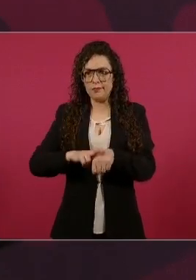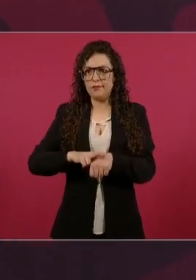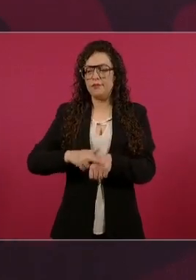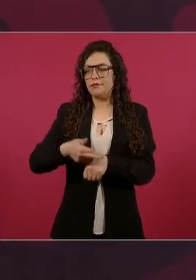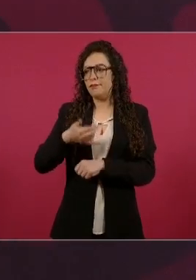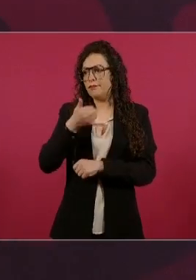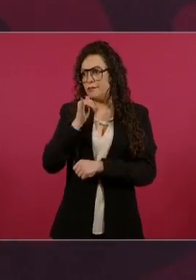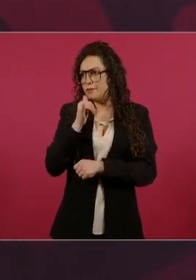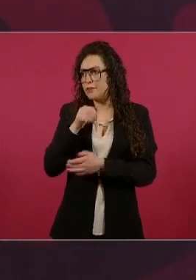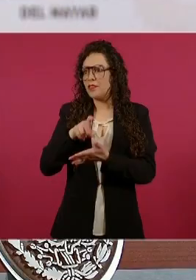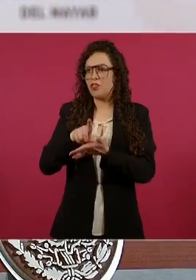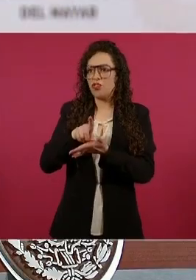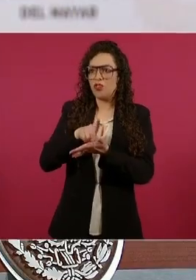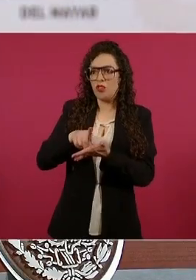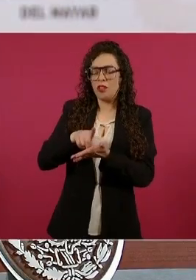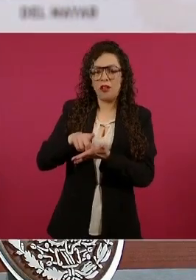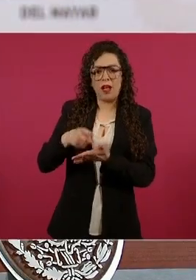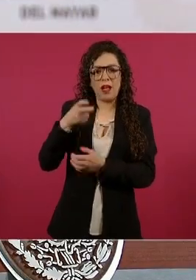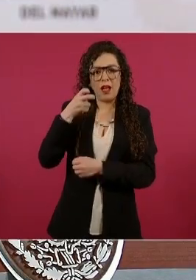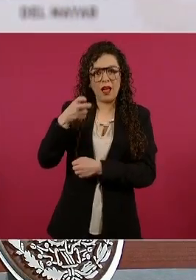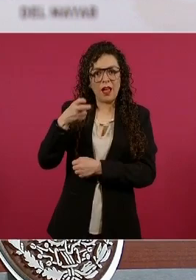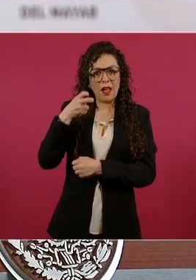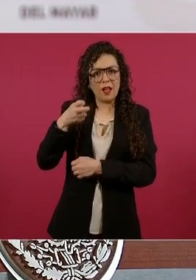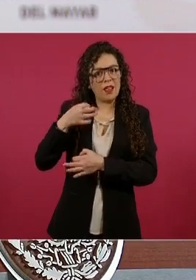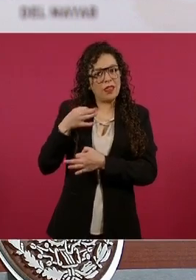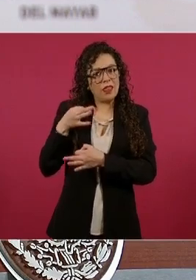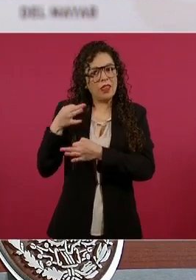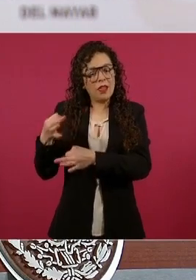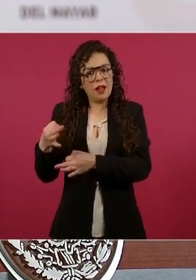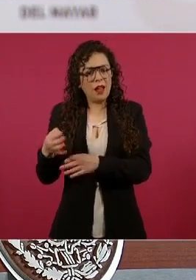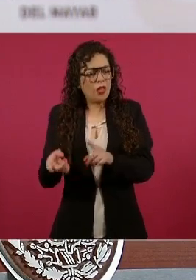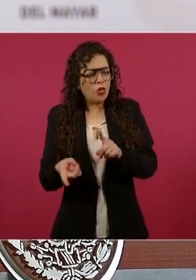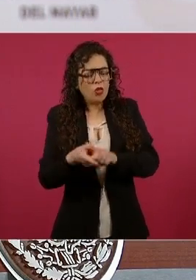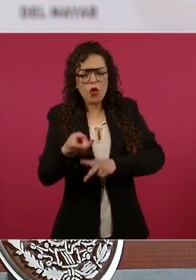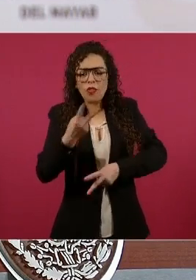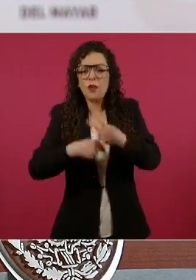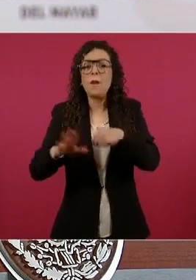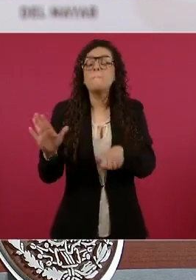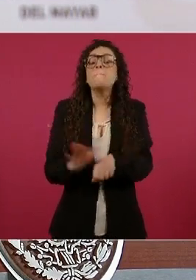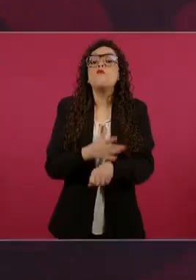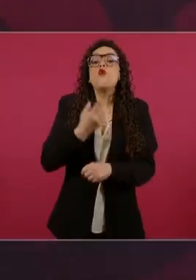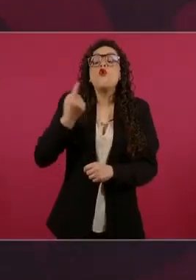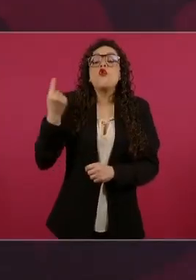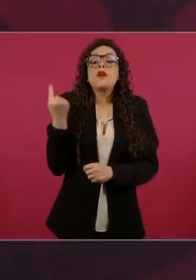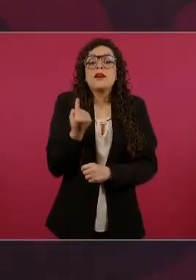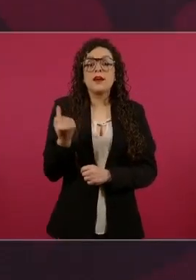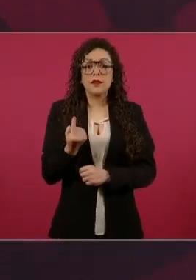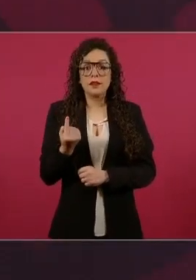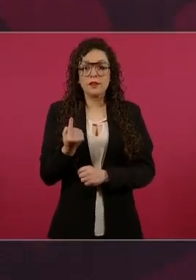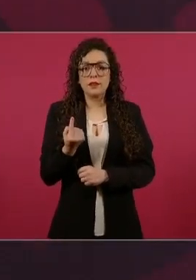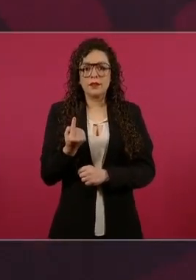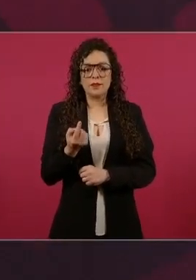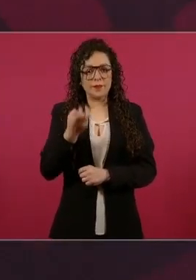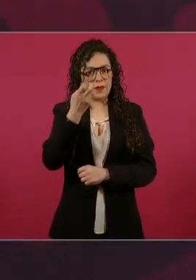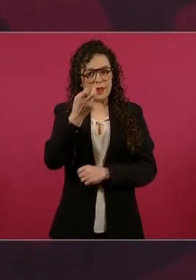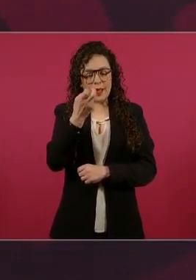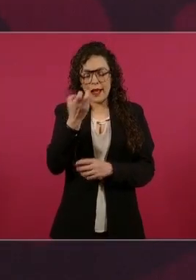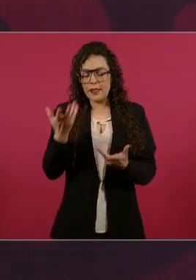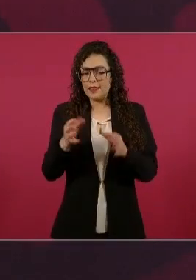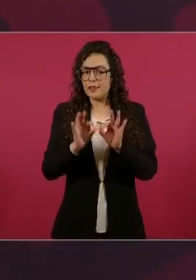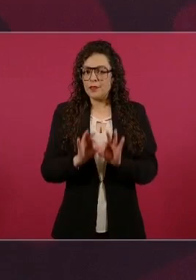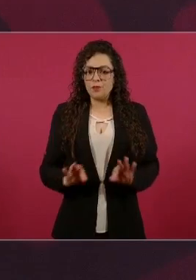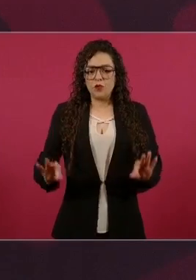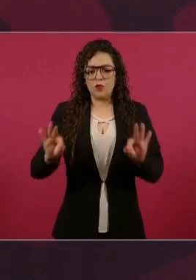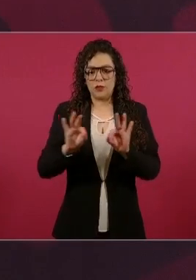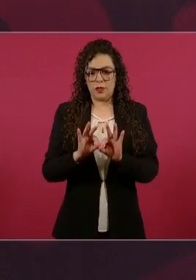importante, que no haya descomposición social, que no